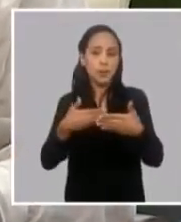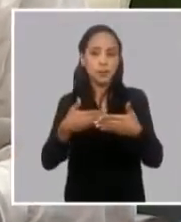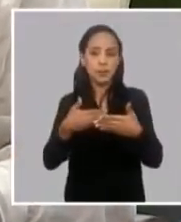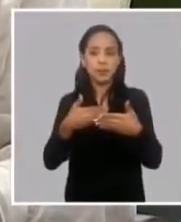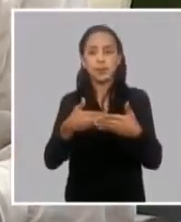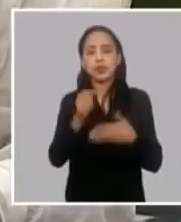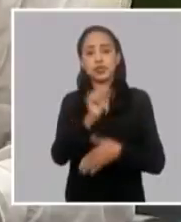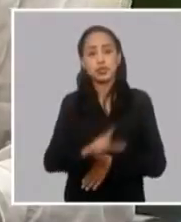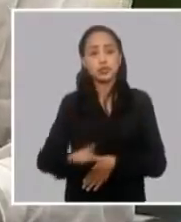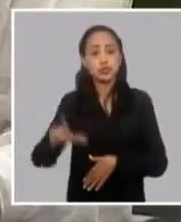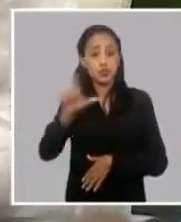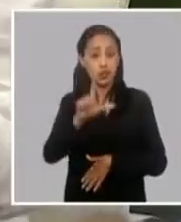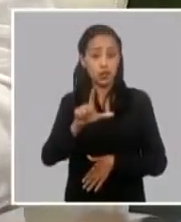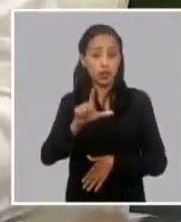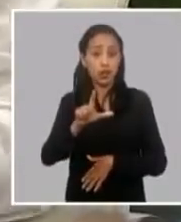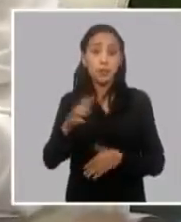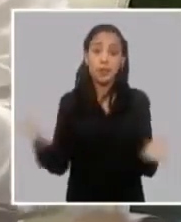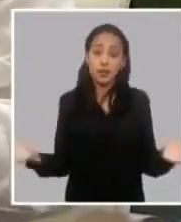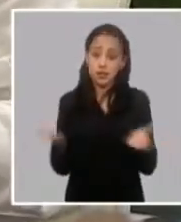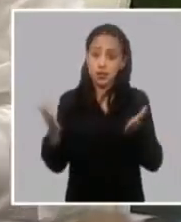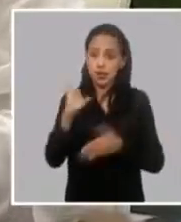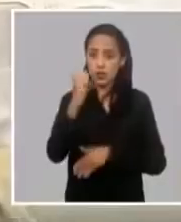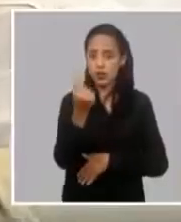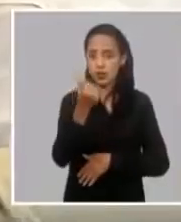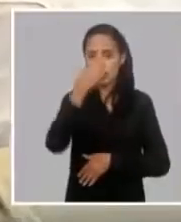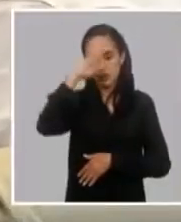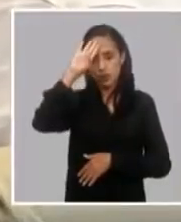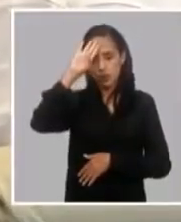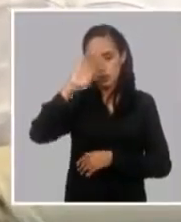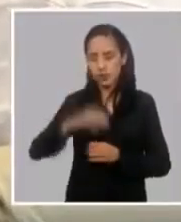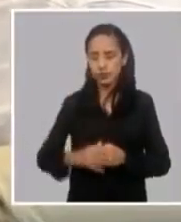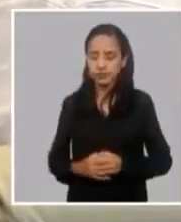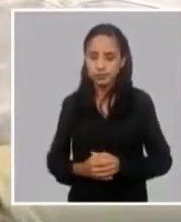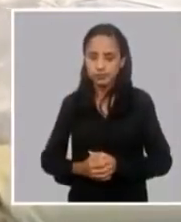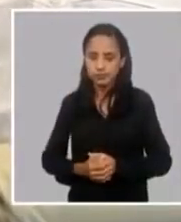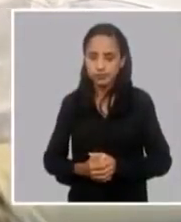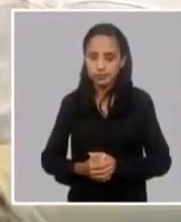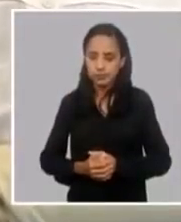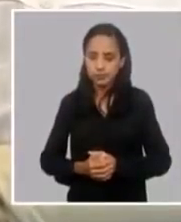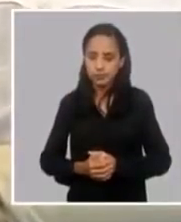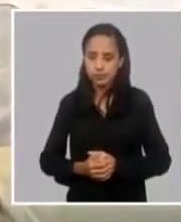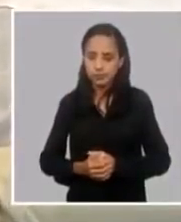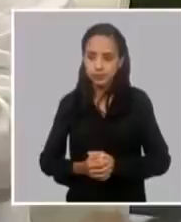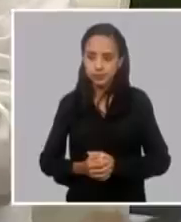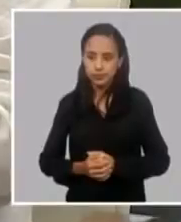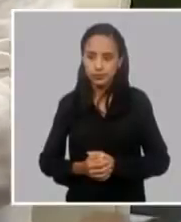socialista en nuestro modelo económico y eso como se está escribiendo como va la medida